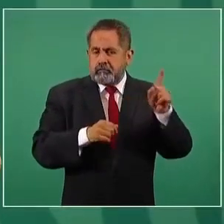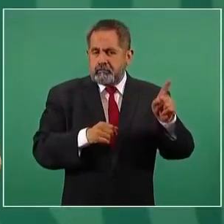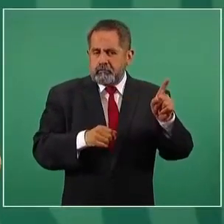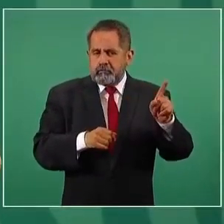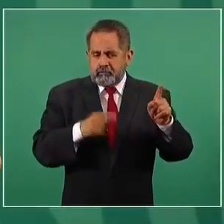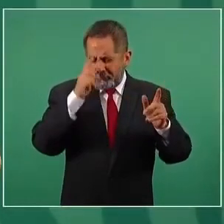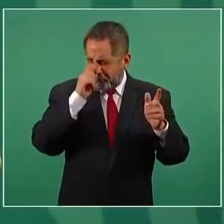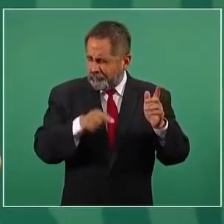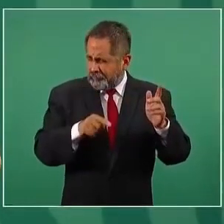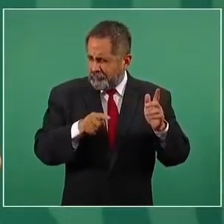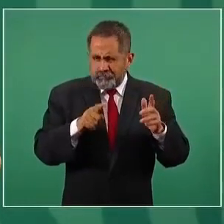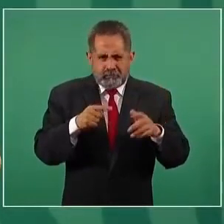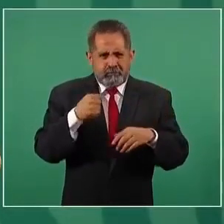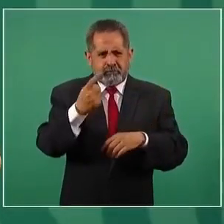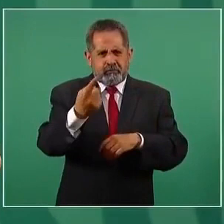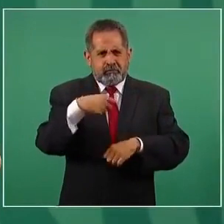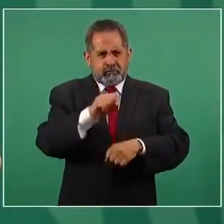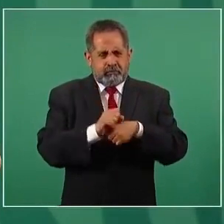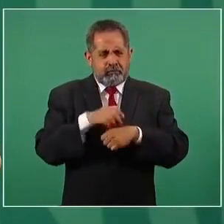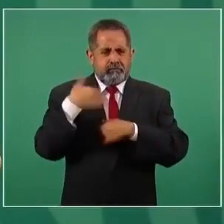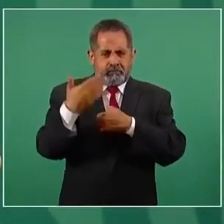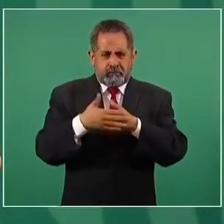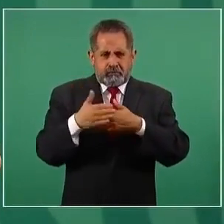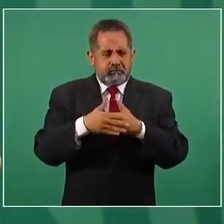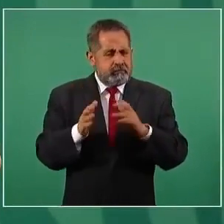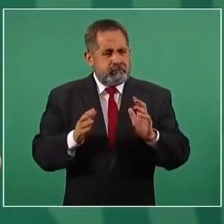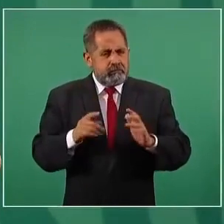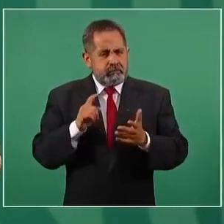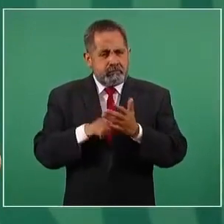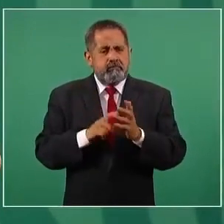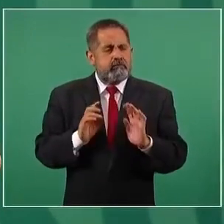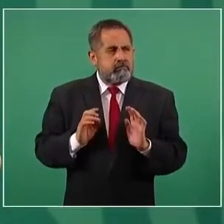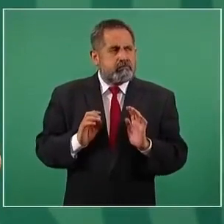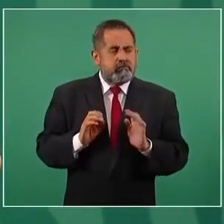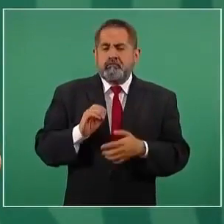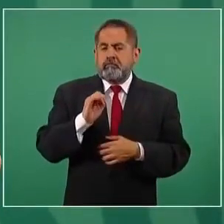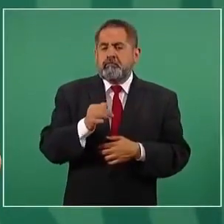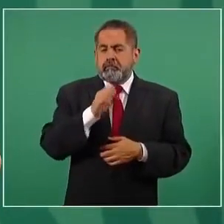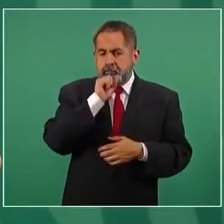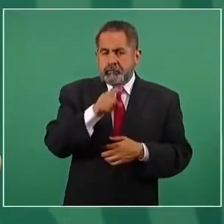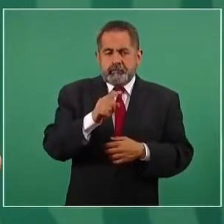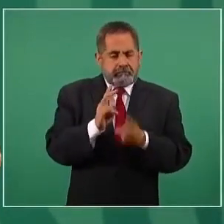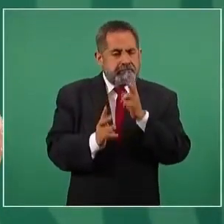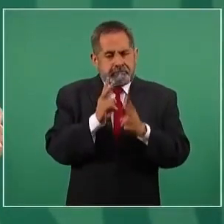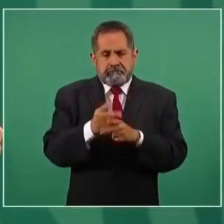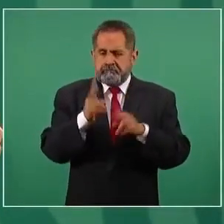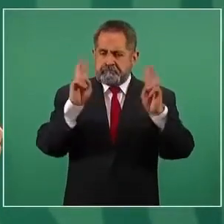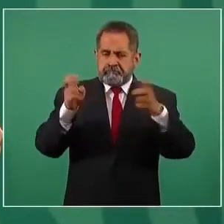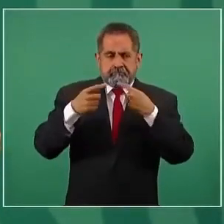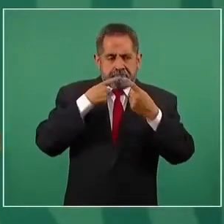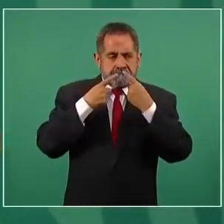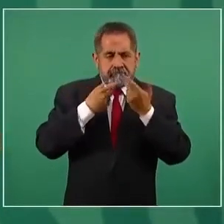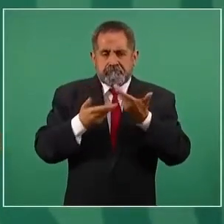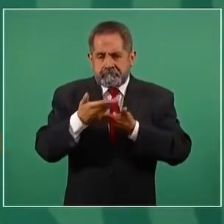creo que la semana próxima y vamos a abordar el tema,